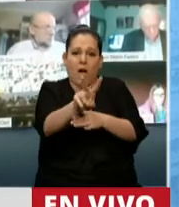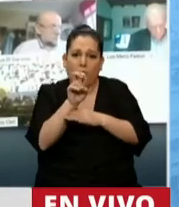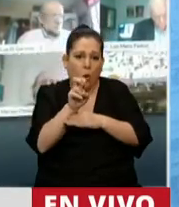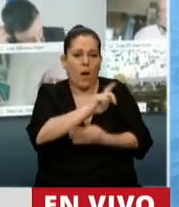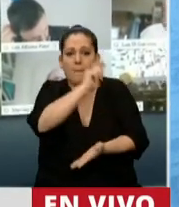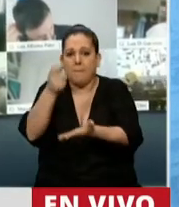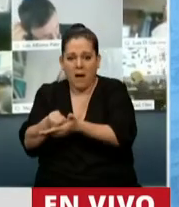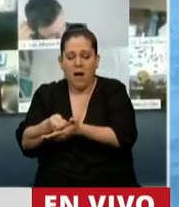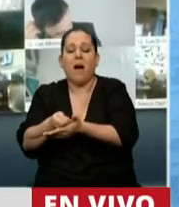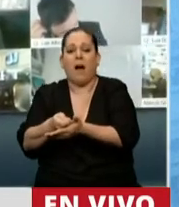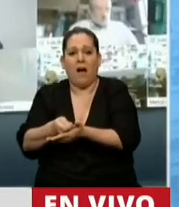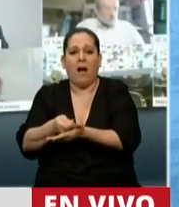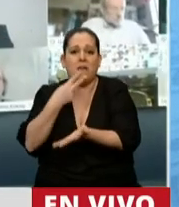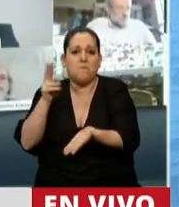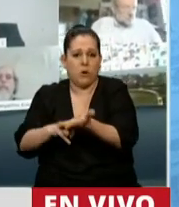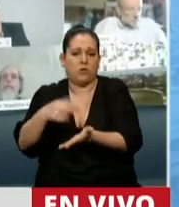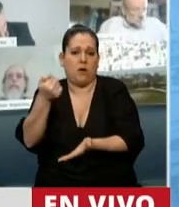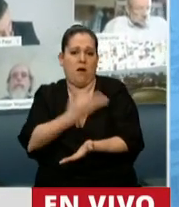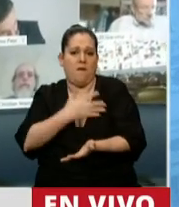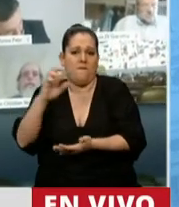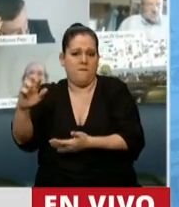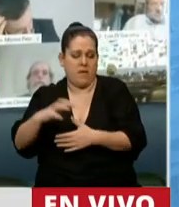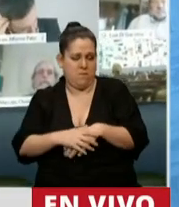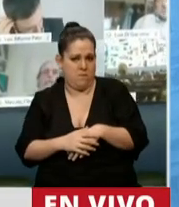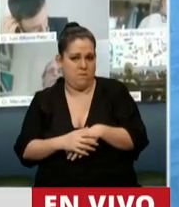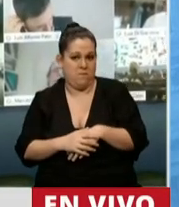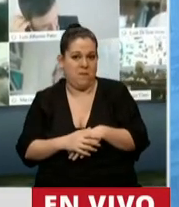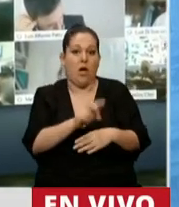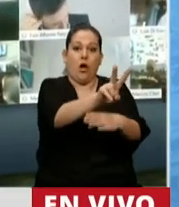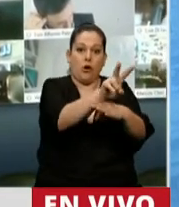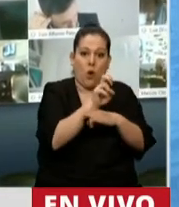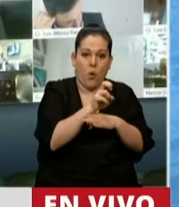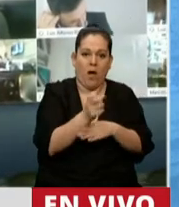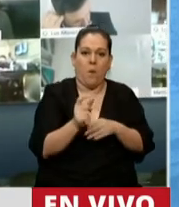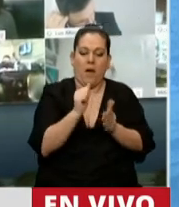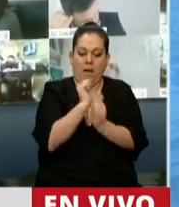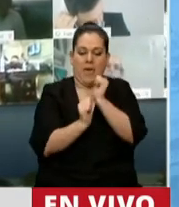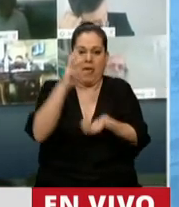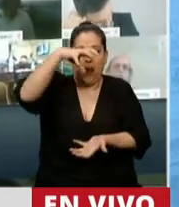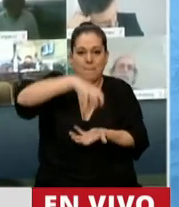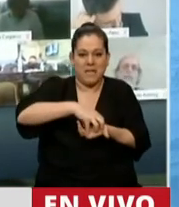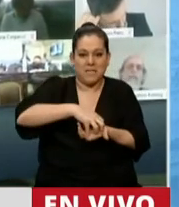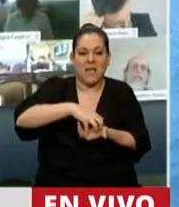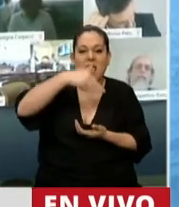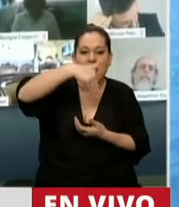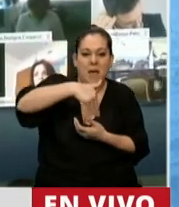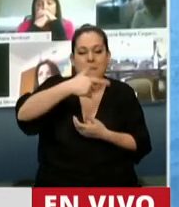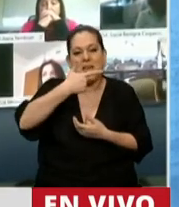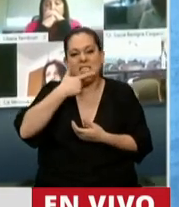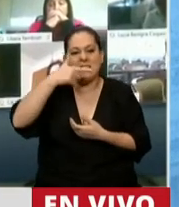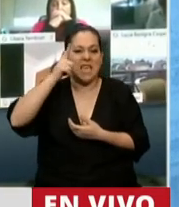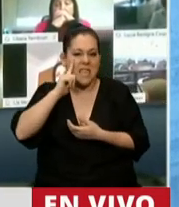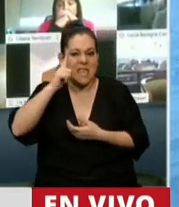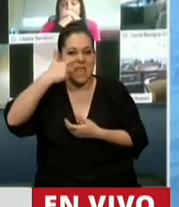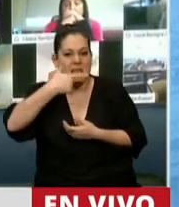FIP. Este impuesto que se robaba iba, por ejemplo, a la empresa de su grupo, de su holding, MSIS. ¿Quién trabajaba en